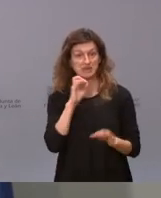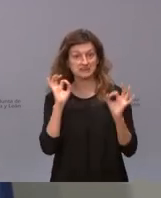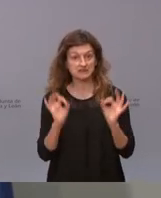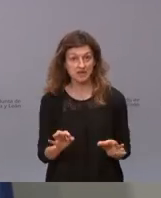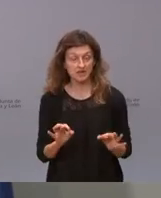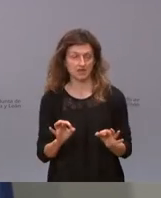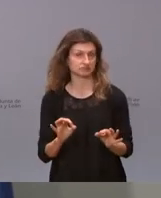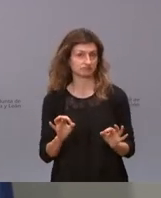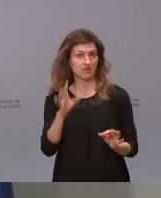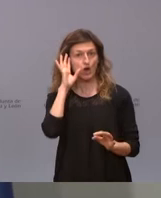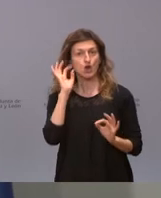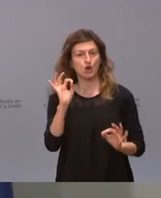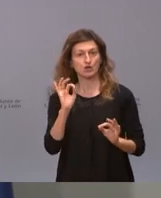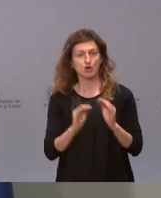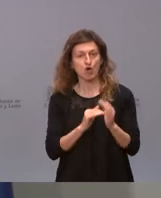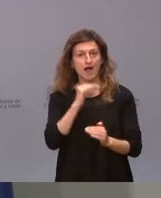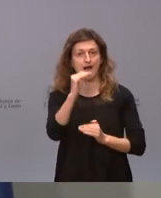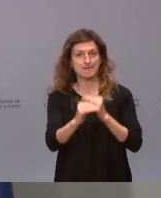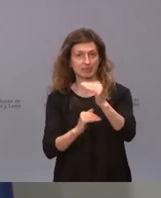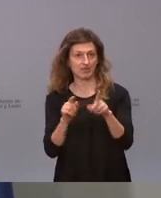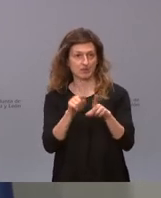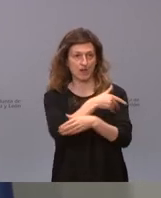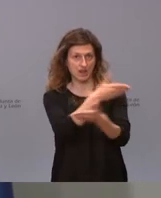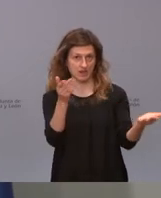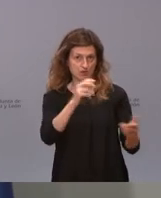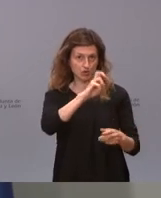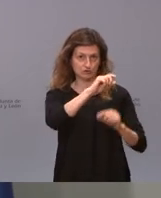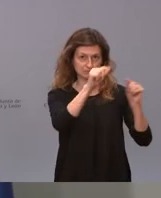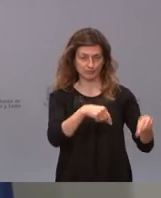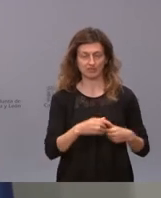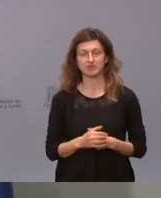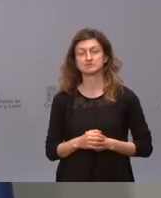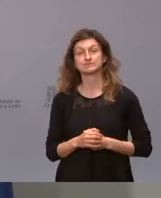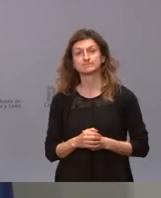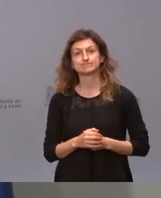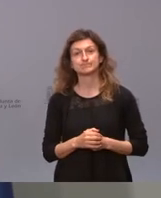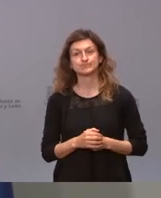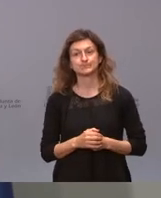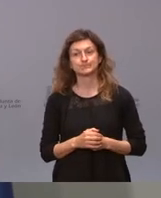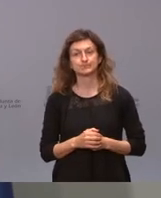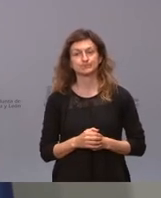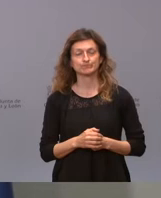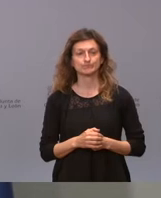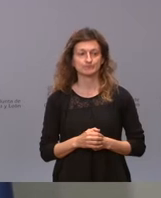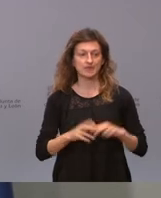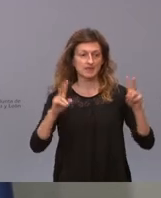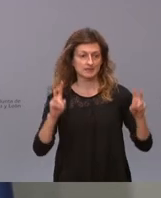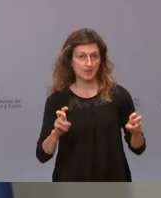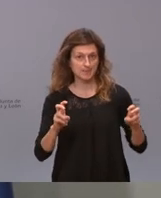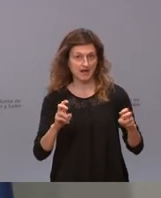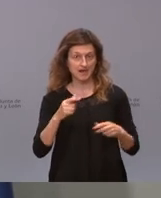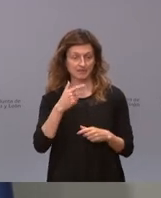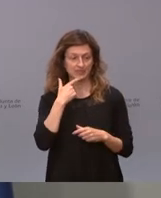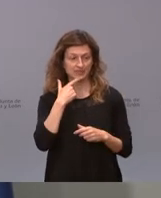situación naturalmente irá avanzando como todas las provincias con respecto a si está limitada no están